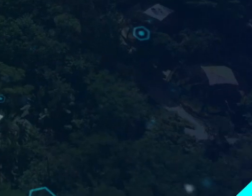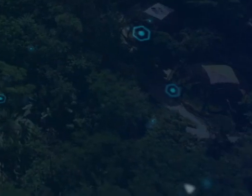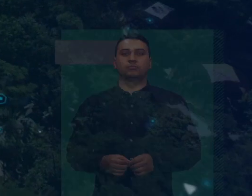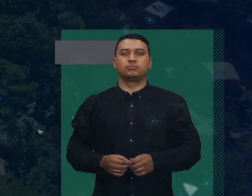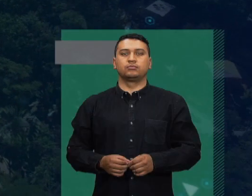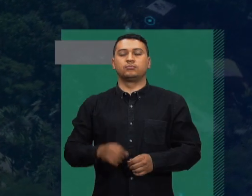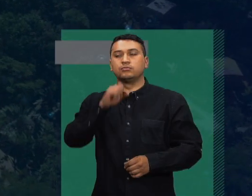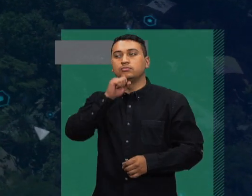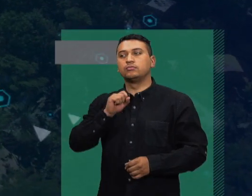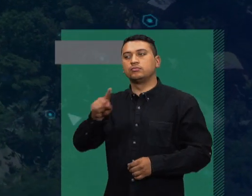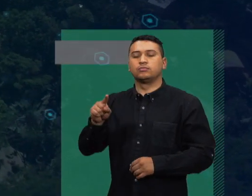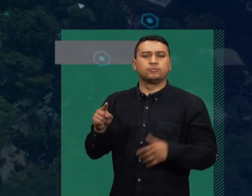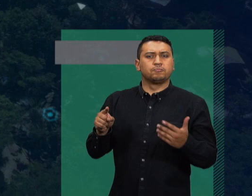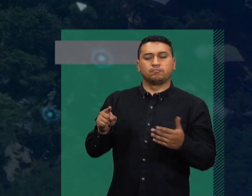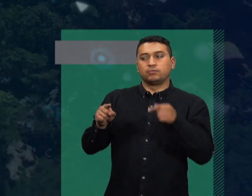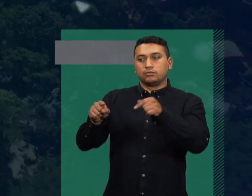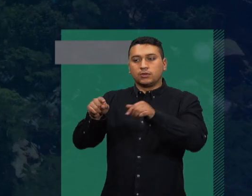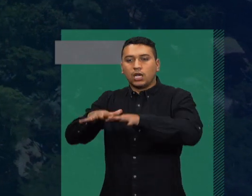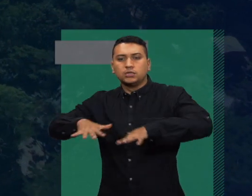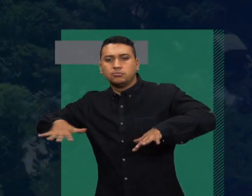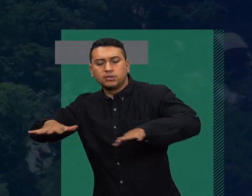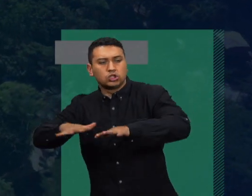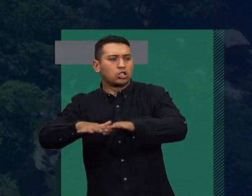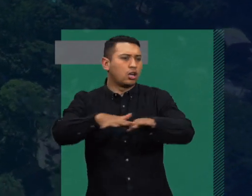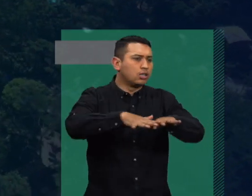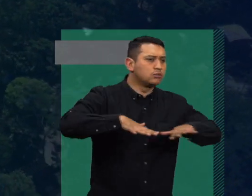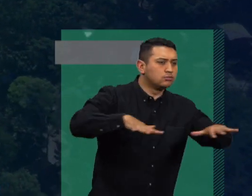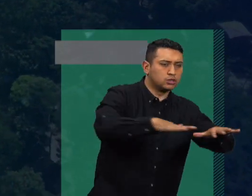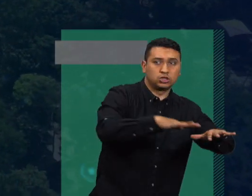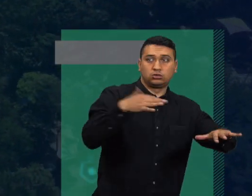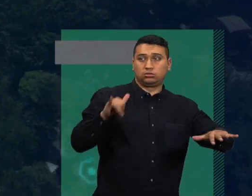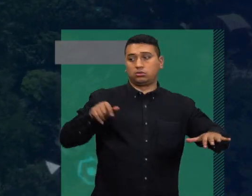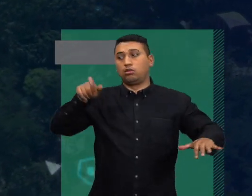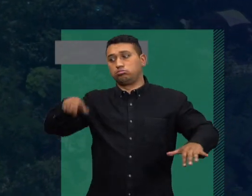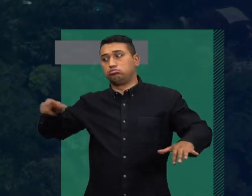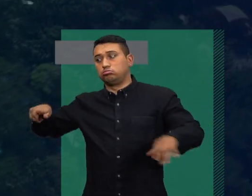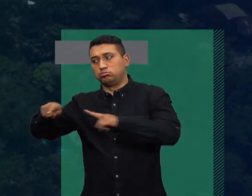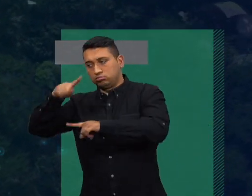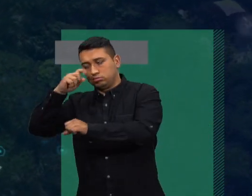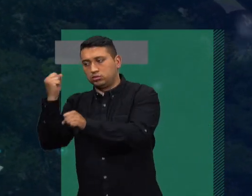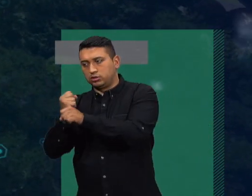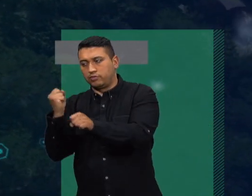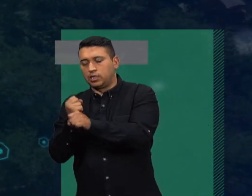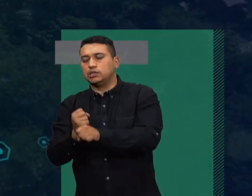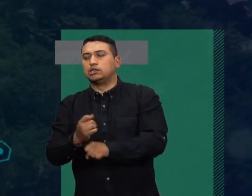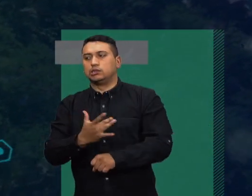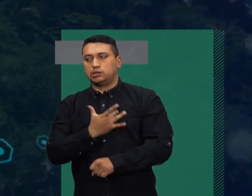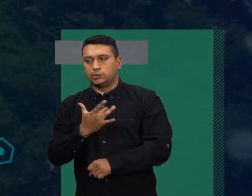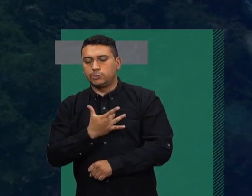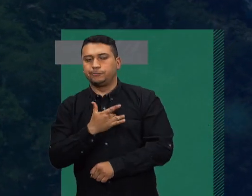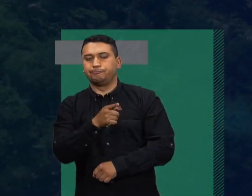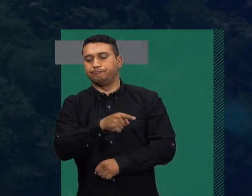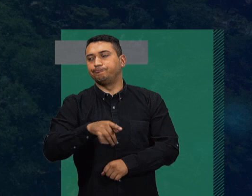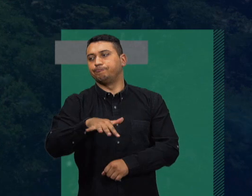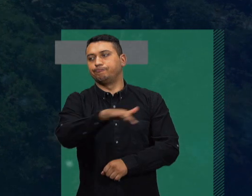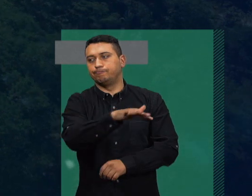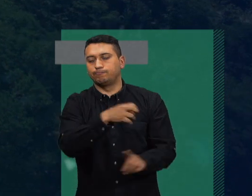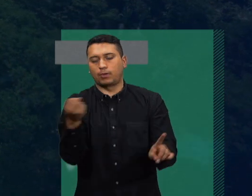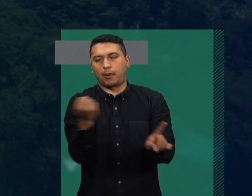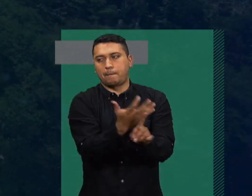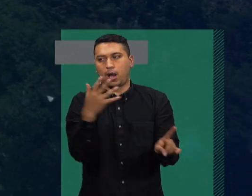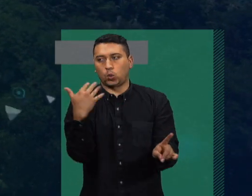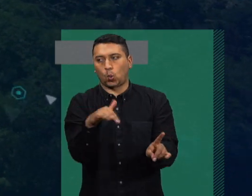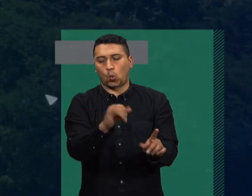¿Cuáles son los ámbitos en donde este impacto que ustedes ya, como me dicen, no solo creen que existe, sino que tienen evidencias de